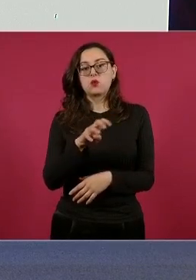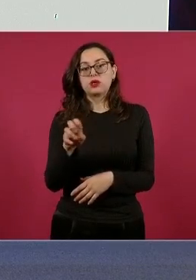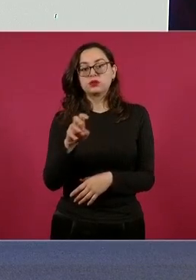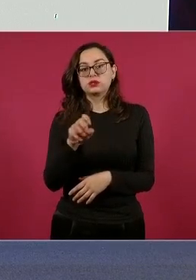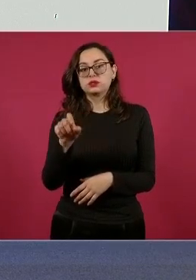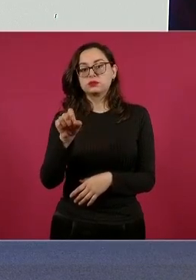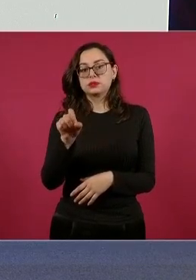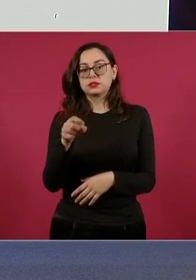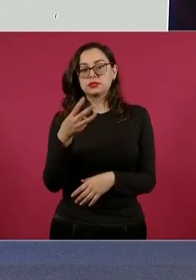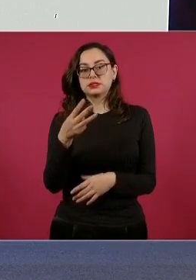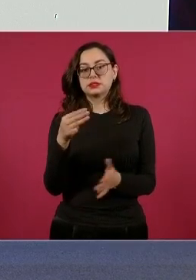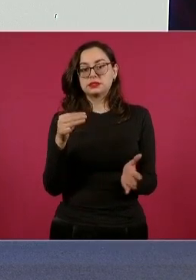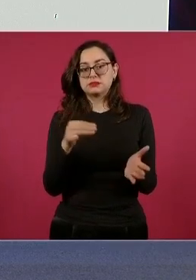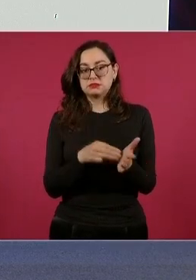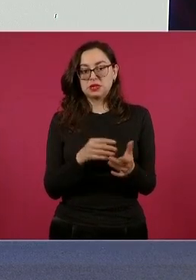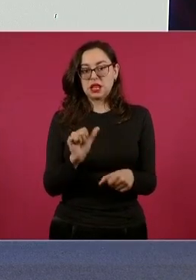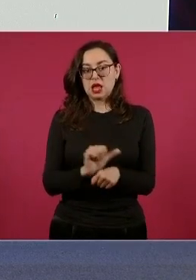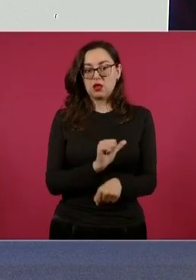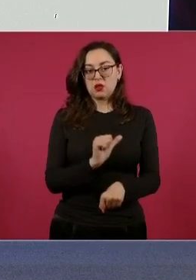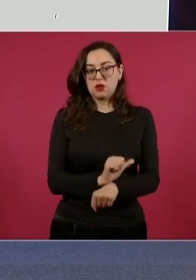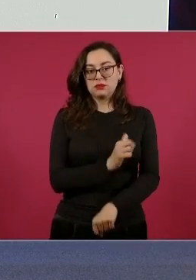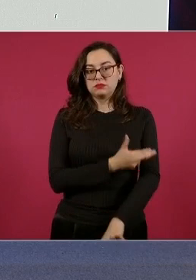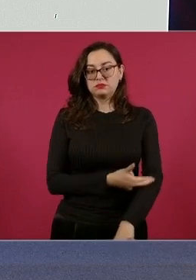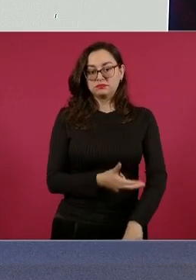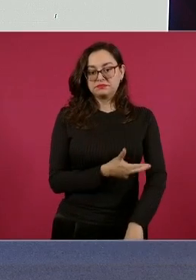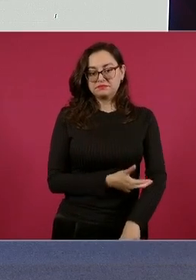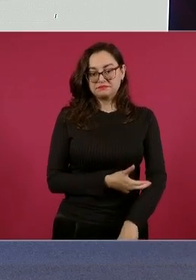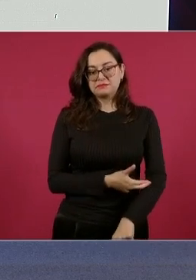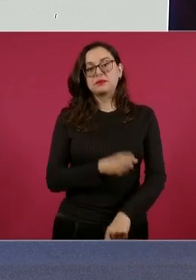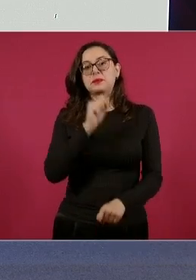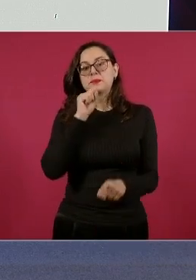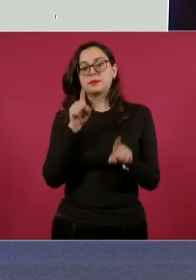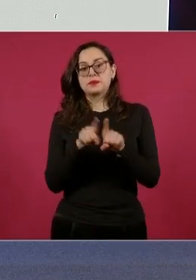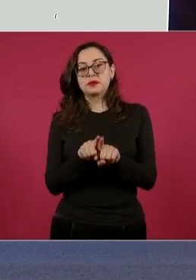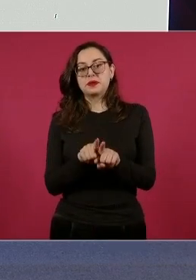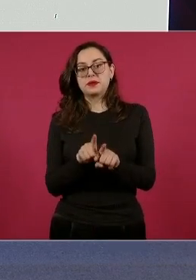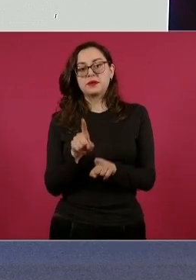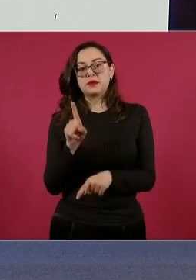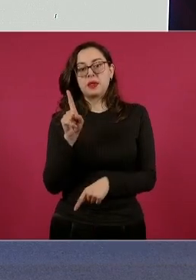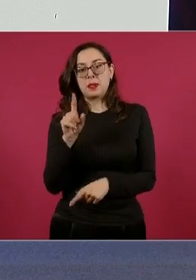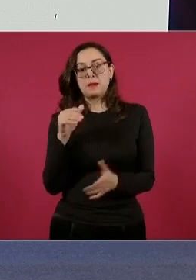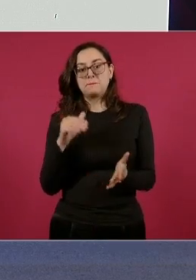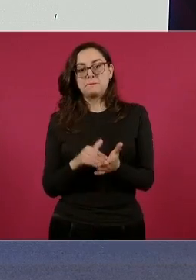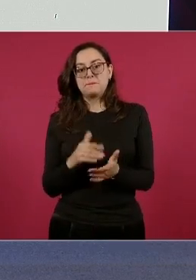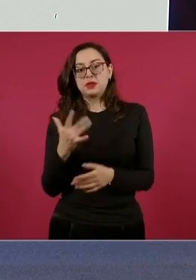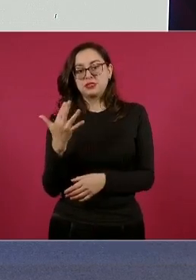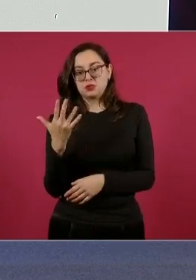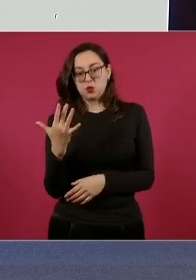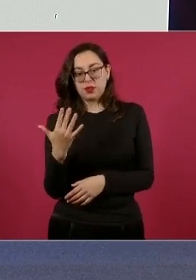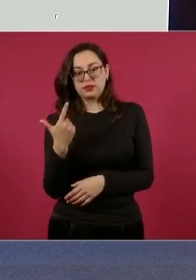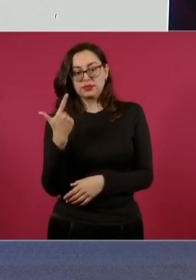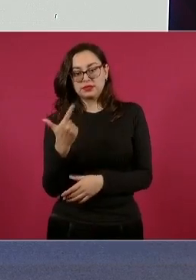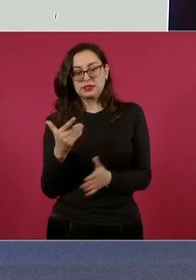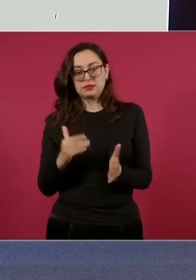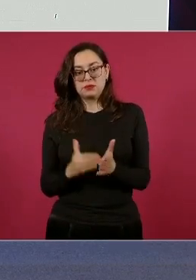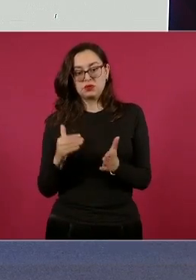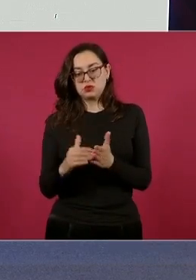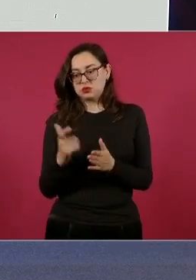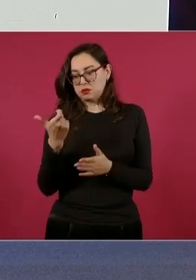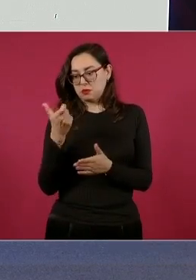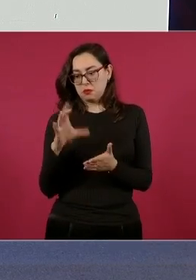vehículos regularizados y también tiene mil 57 millones de pesos